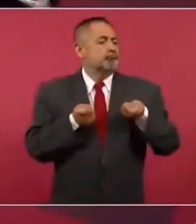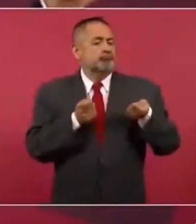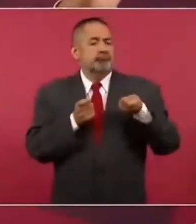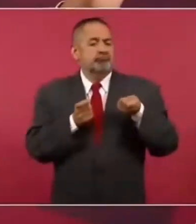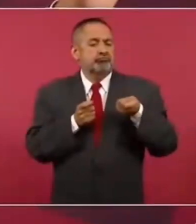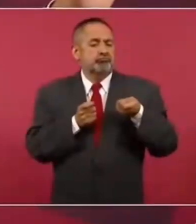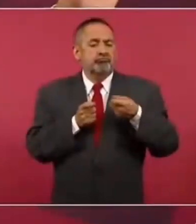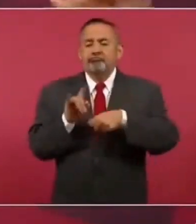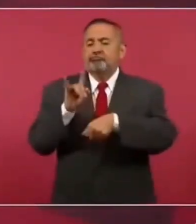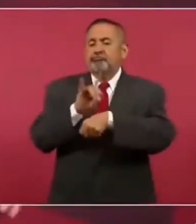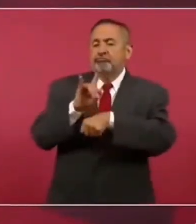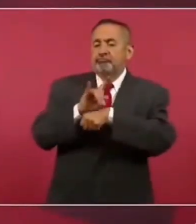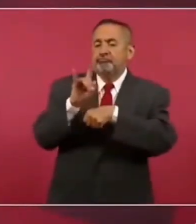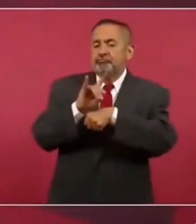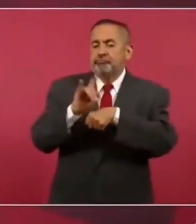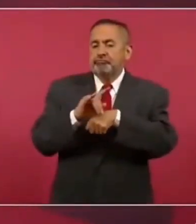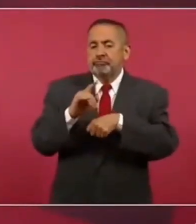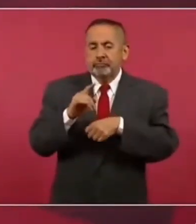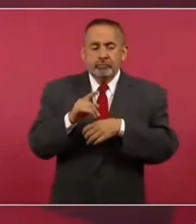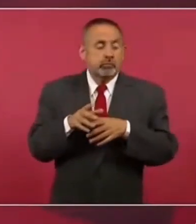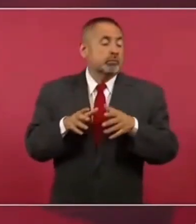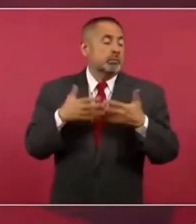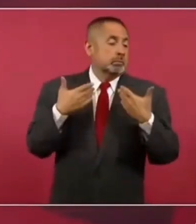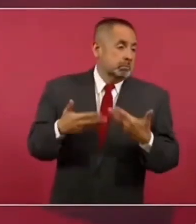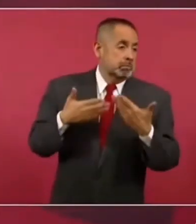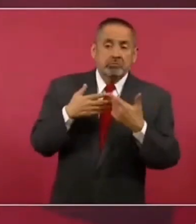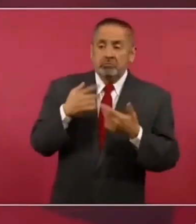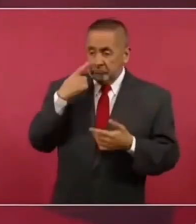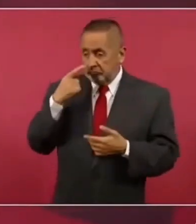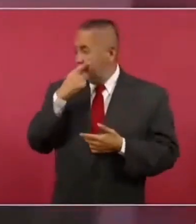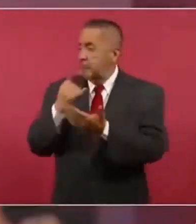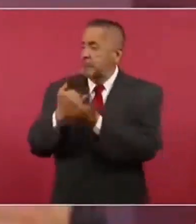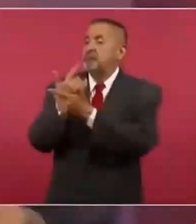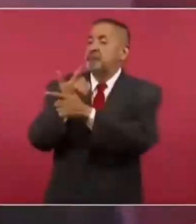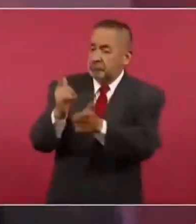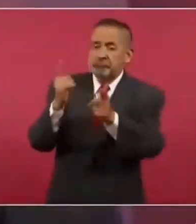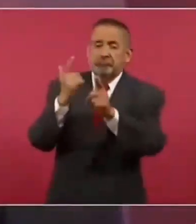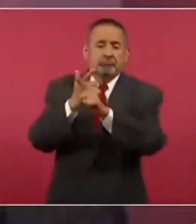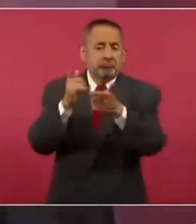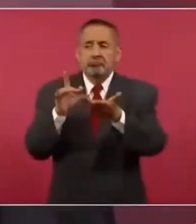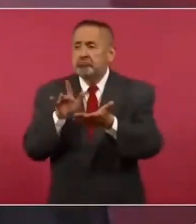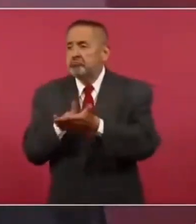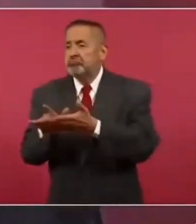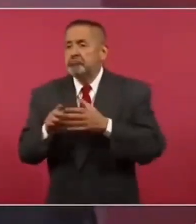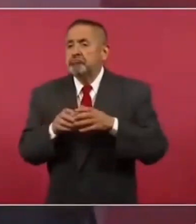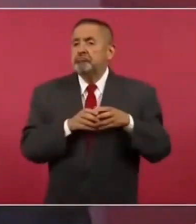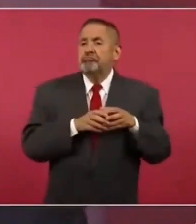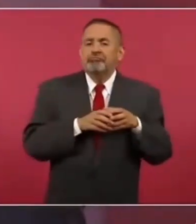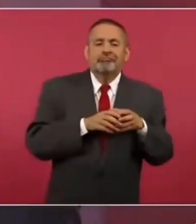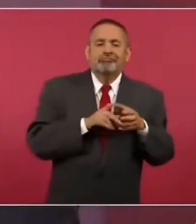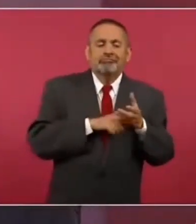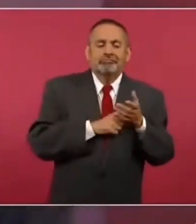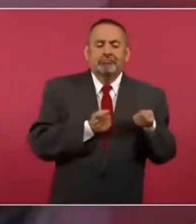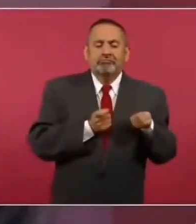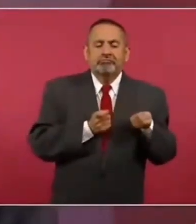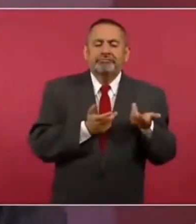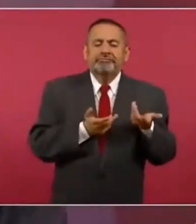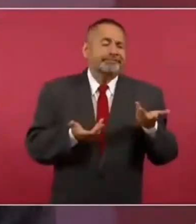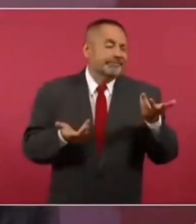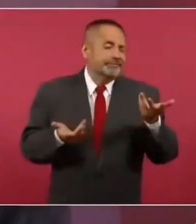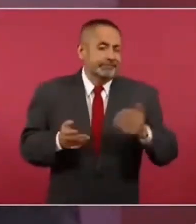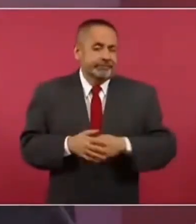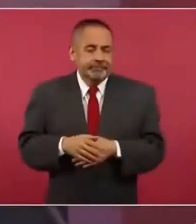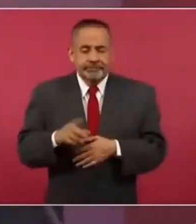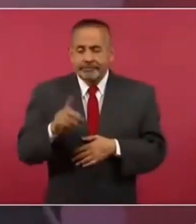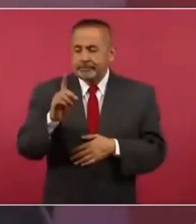con fachada de democracia? Porque la democracia, como se